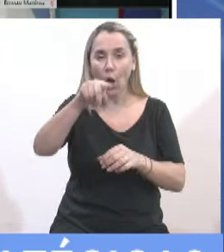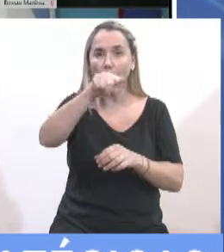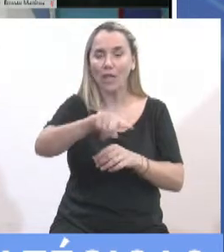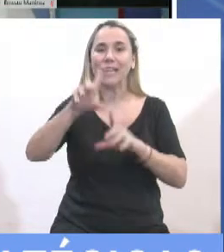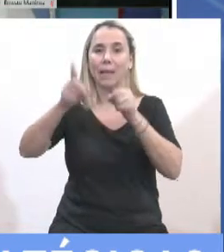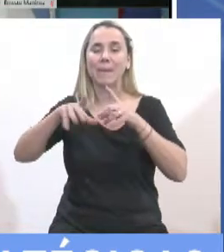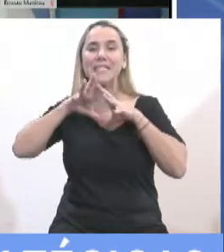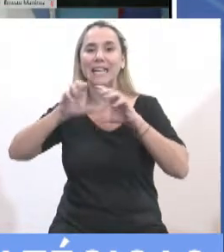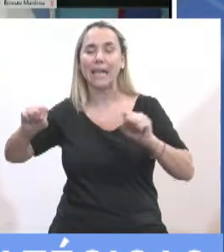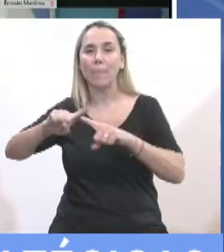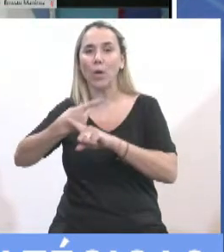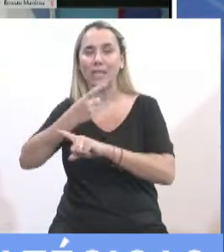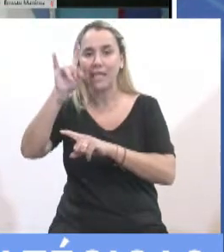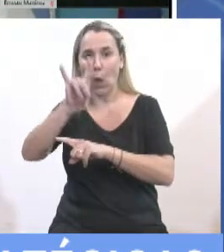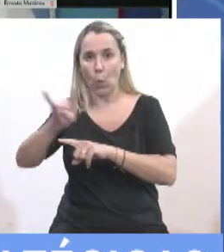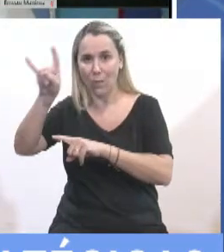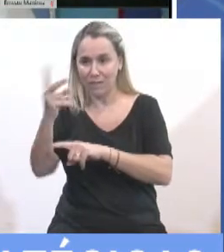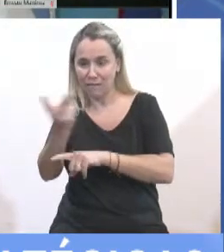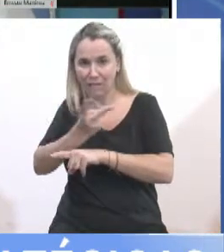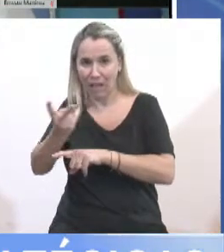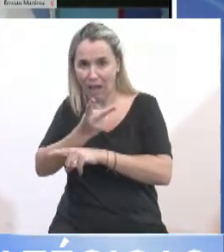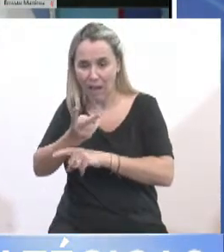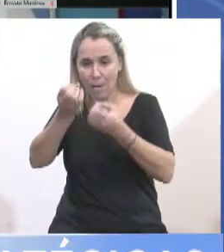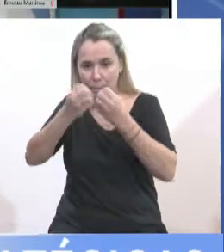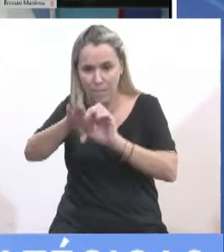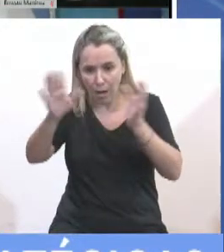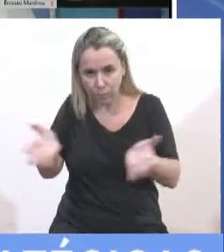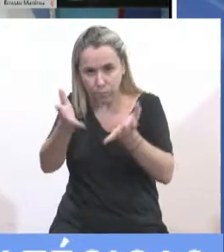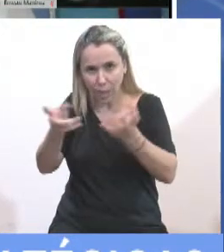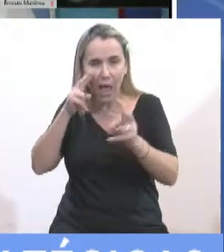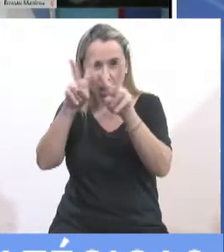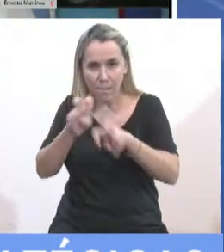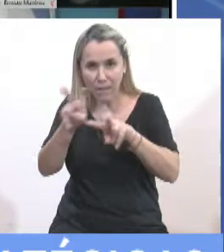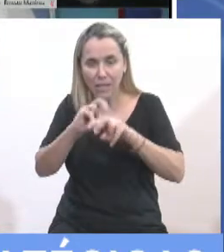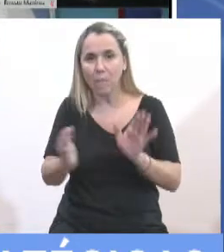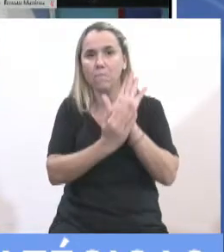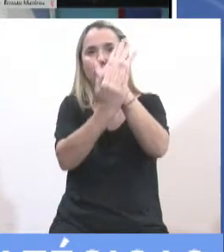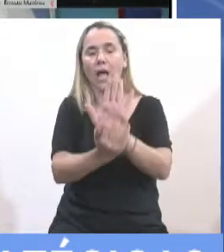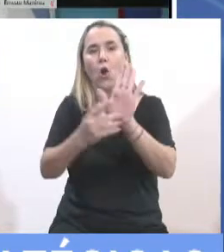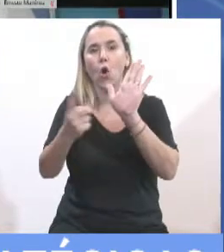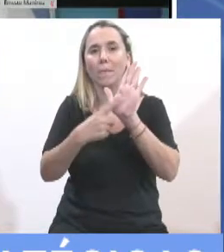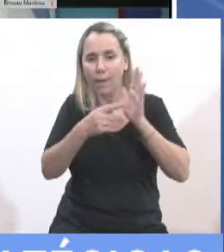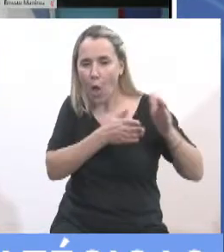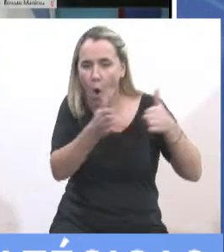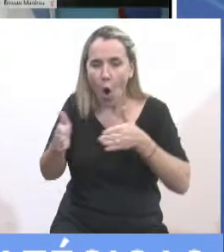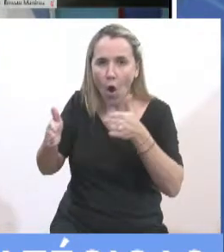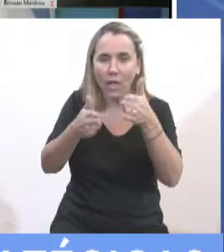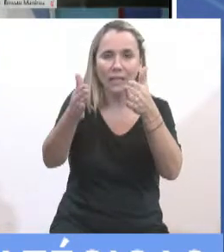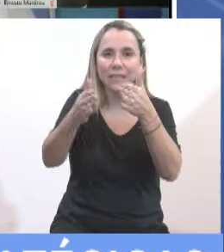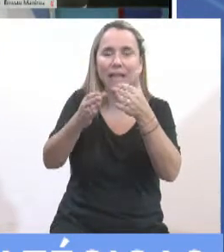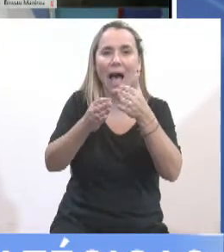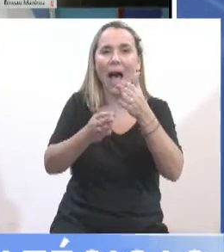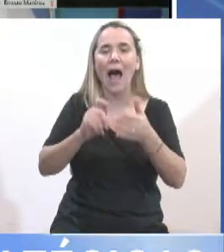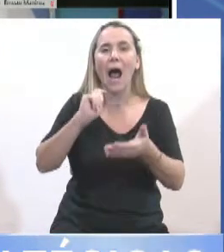Secretaria de Políticas Universitarias, que llevó adelante el estudio y que implementó la normativa de orientar las